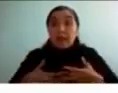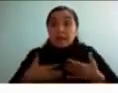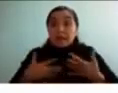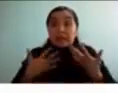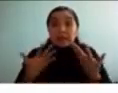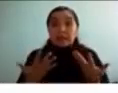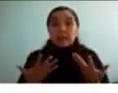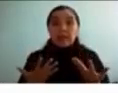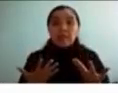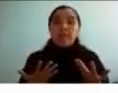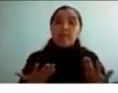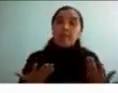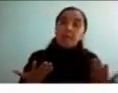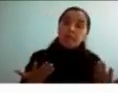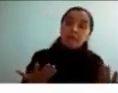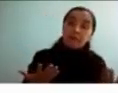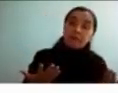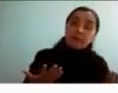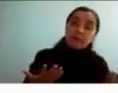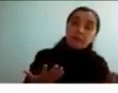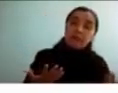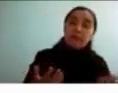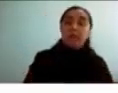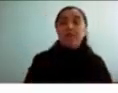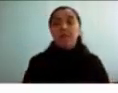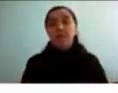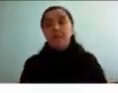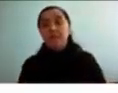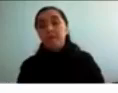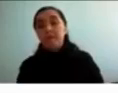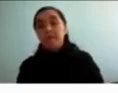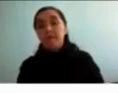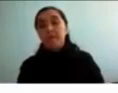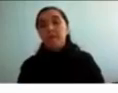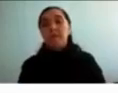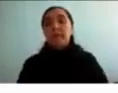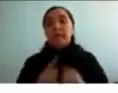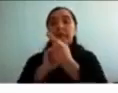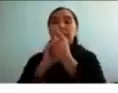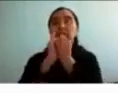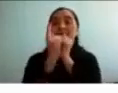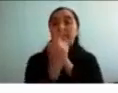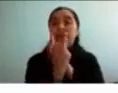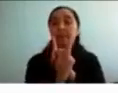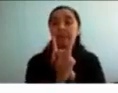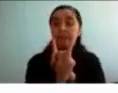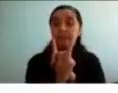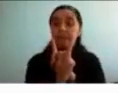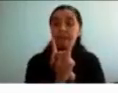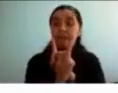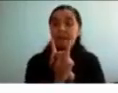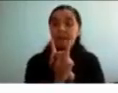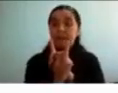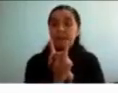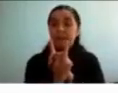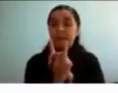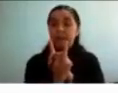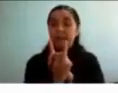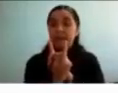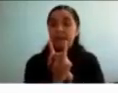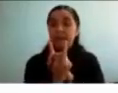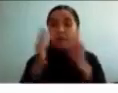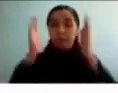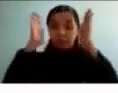a través de cambiar un poco el paradigma